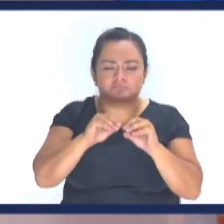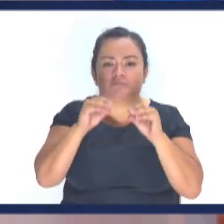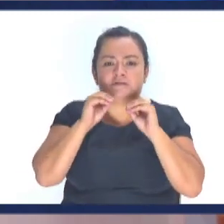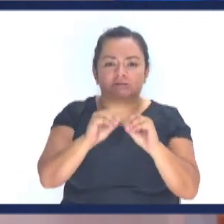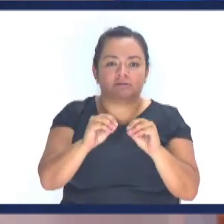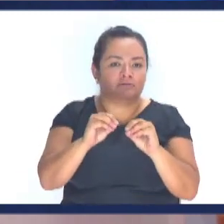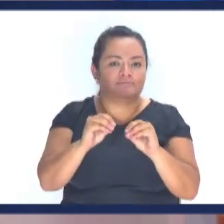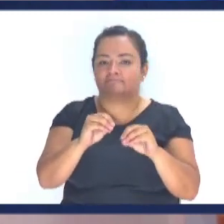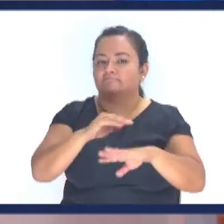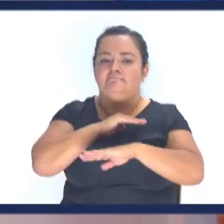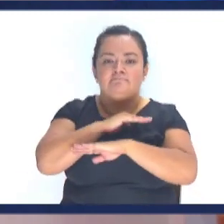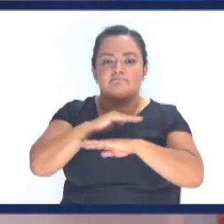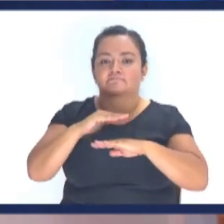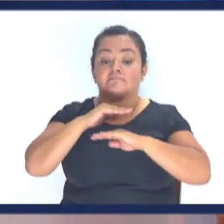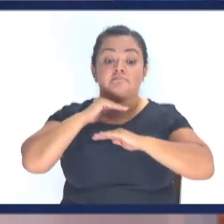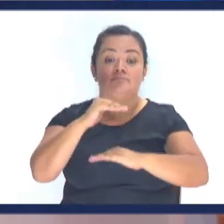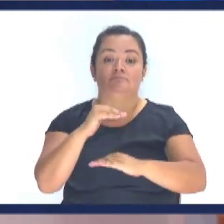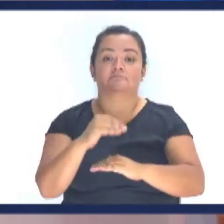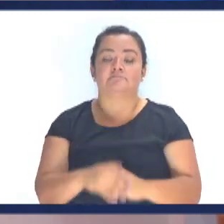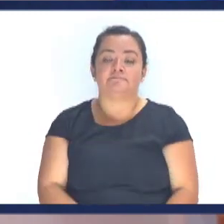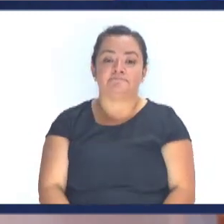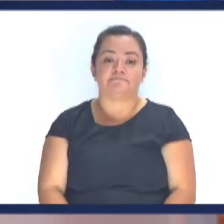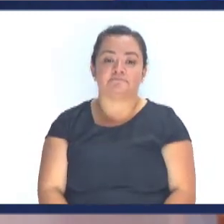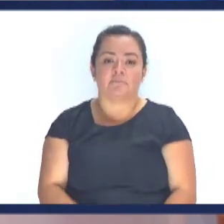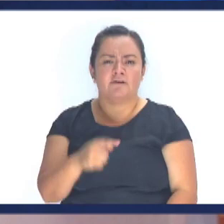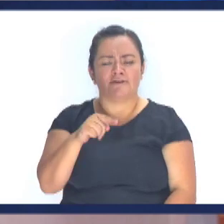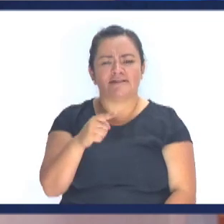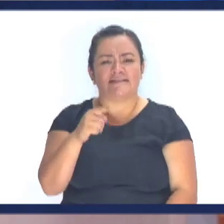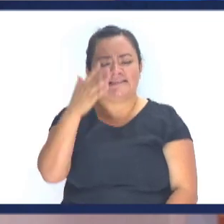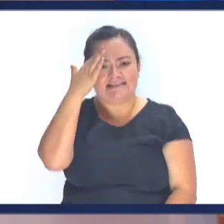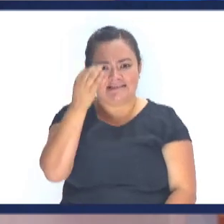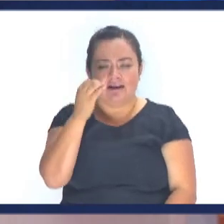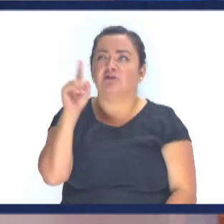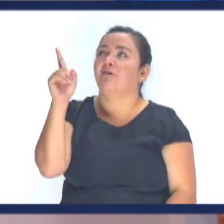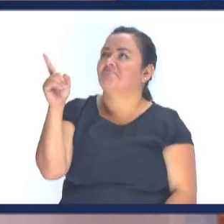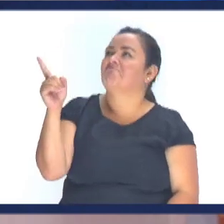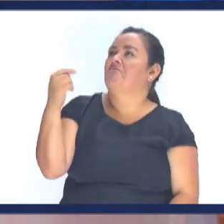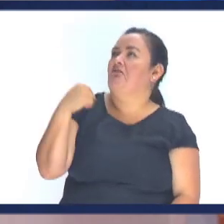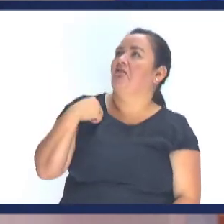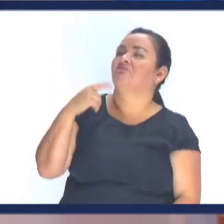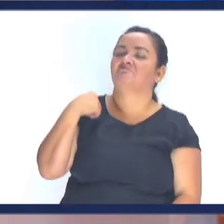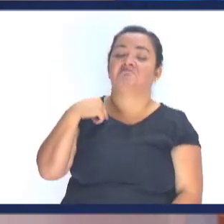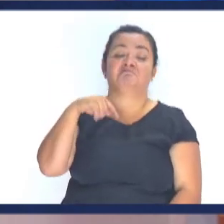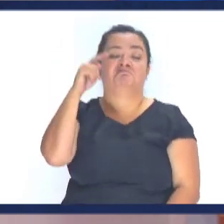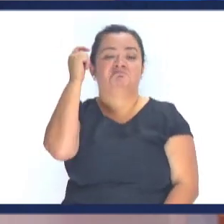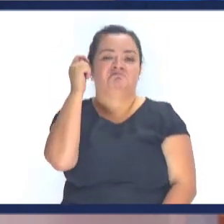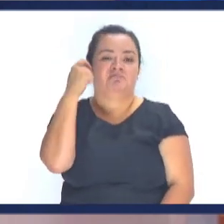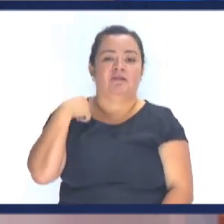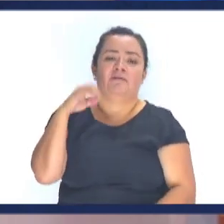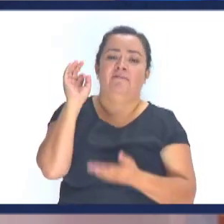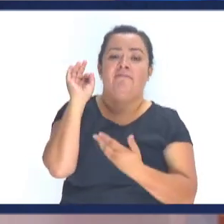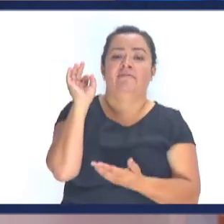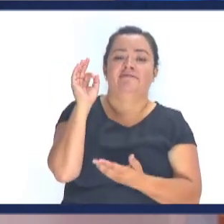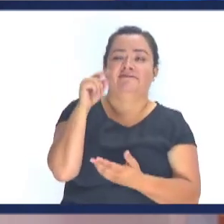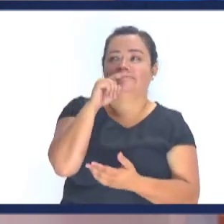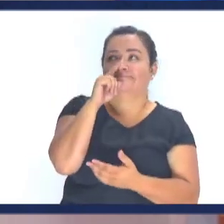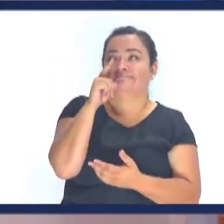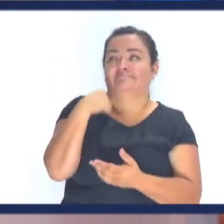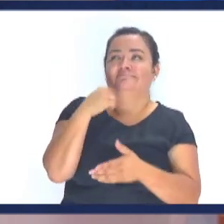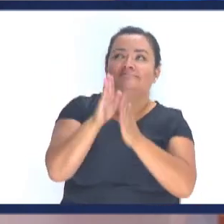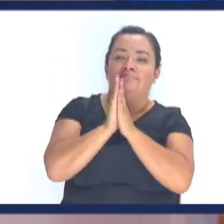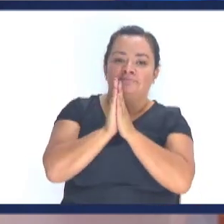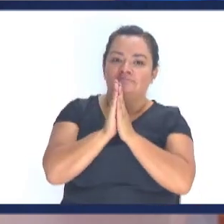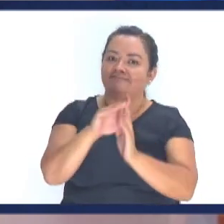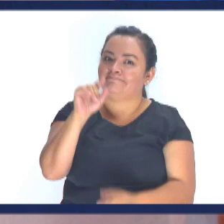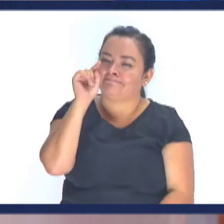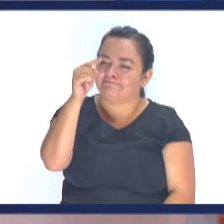quiera Meter a la computadora No tiene la capacidad Por más que usted Crea conocer a Dios Como teólogo Como pastor Como persona de